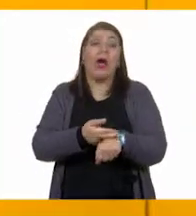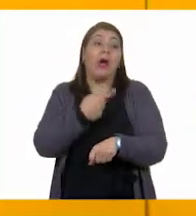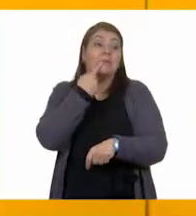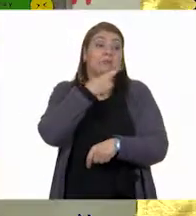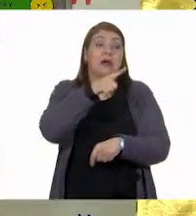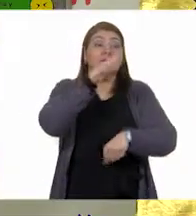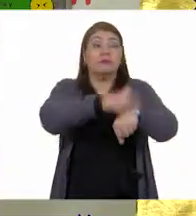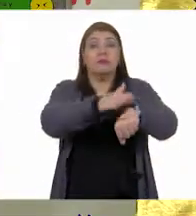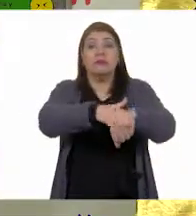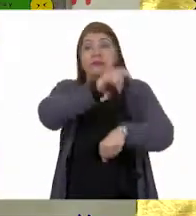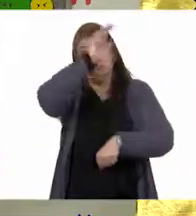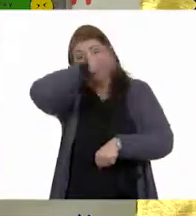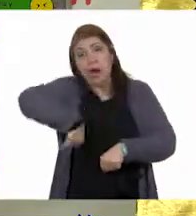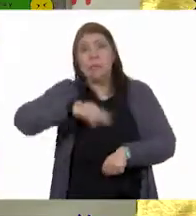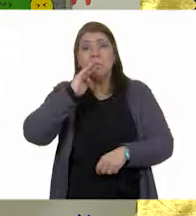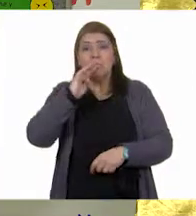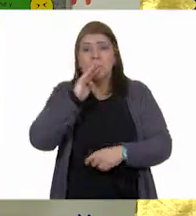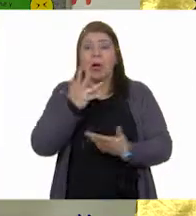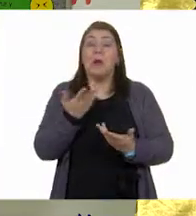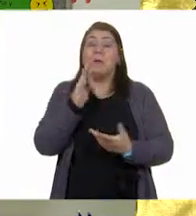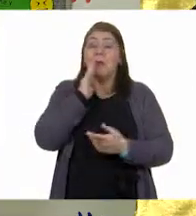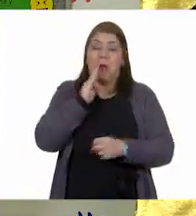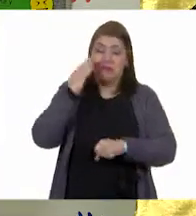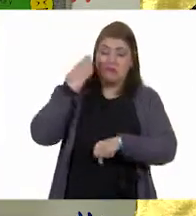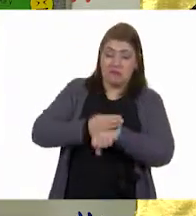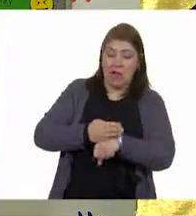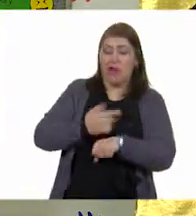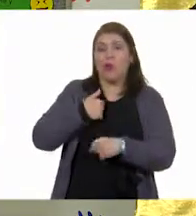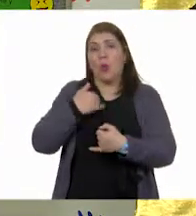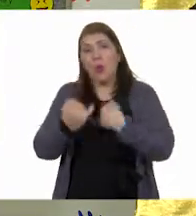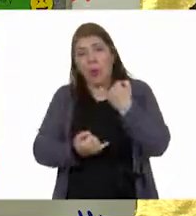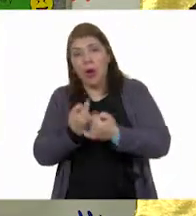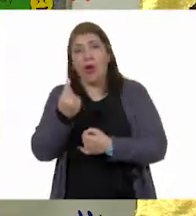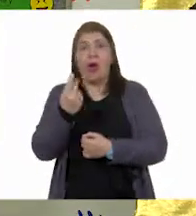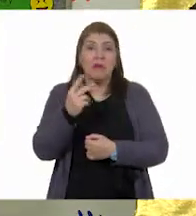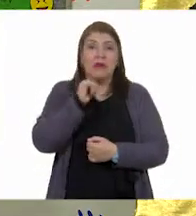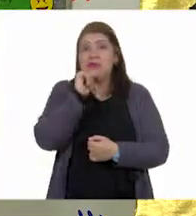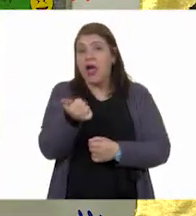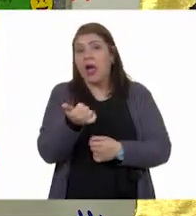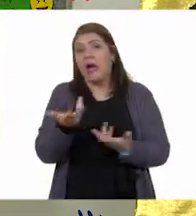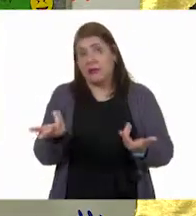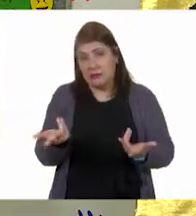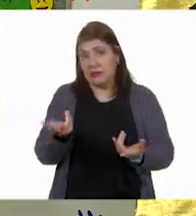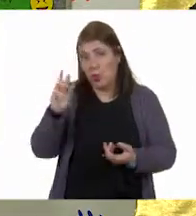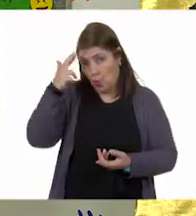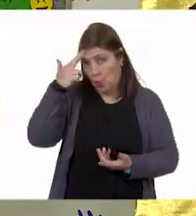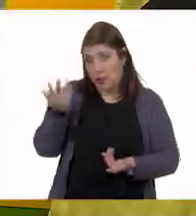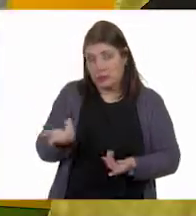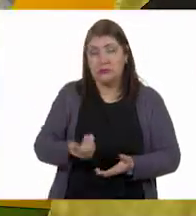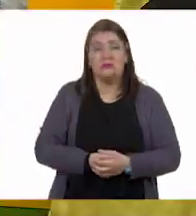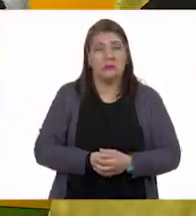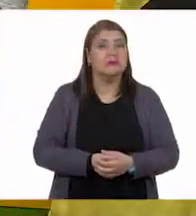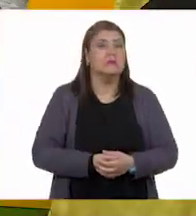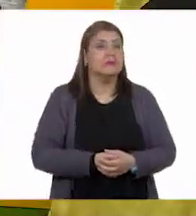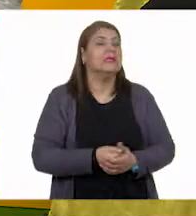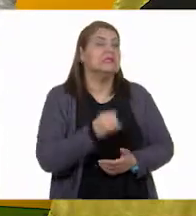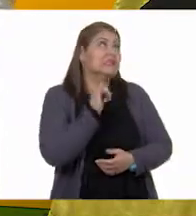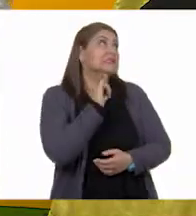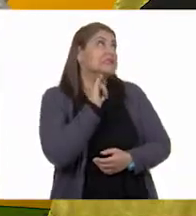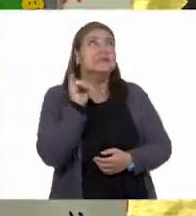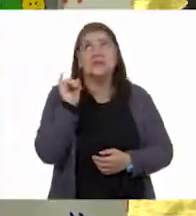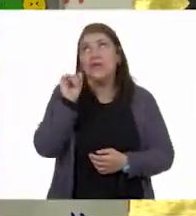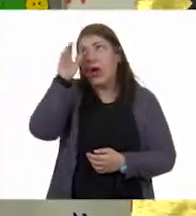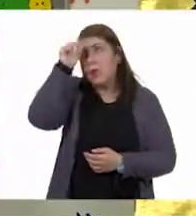tu mamá te hubiera dejado sin ver la televisión, sin jugar con tus hermanos o tus amiguitos. ¿Estamos de acuerdo? Sí. Sí. Entonces